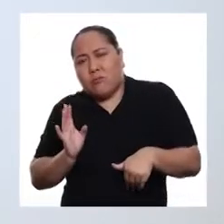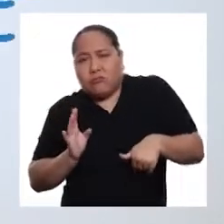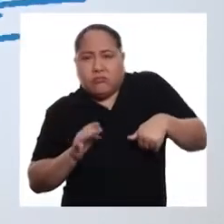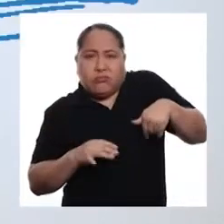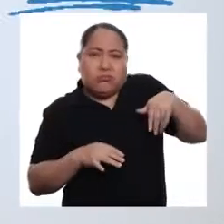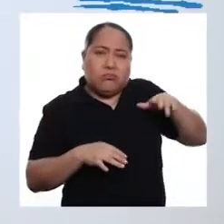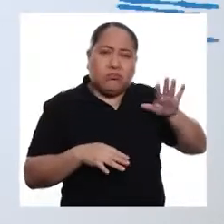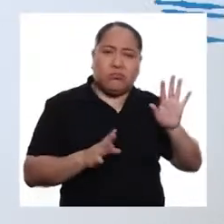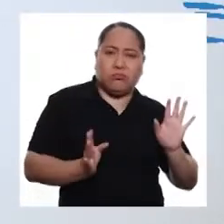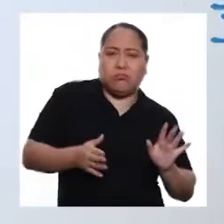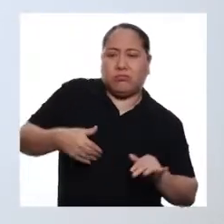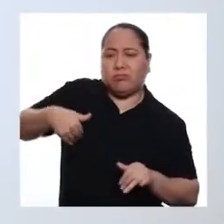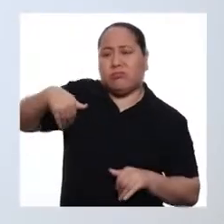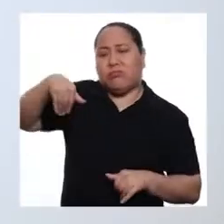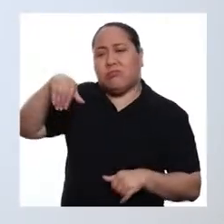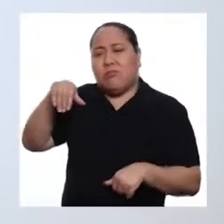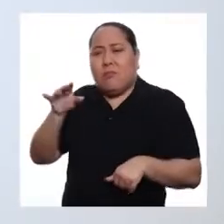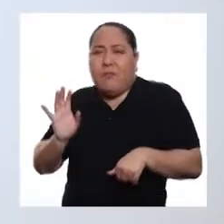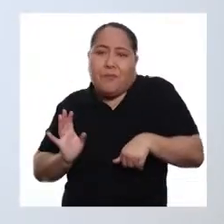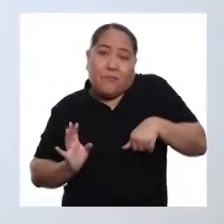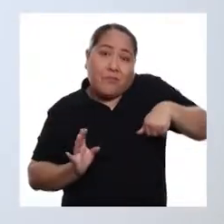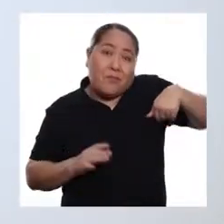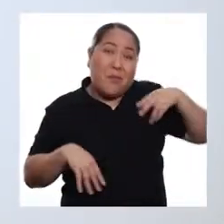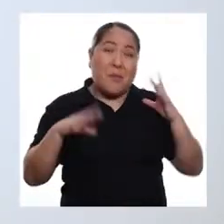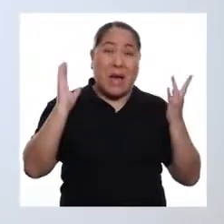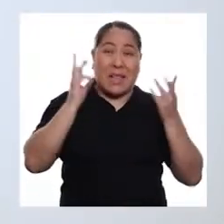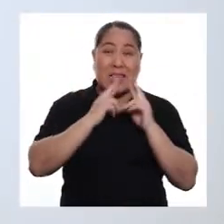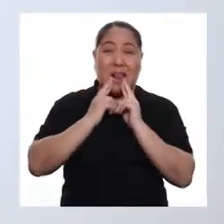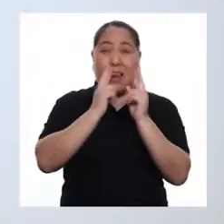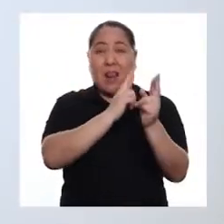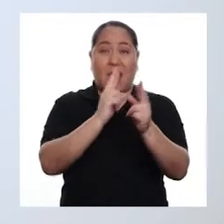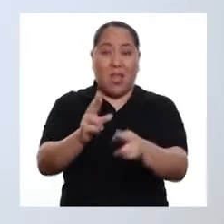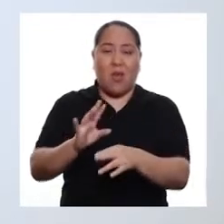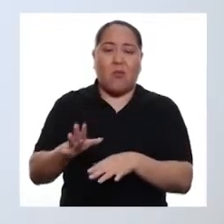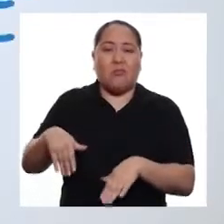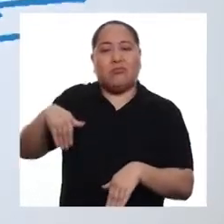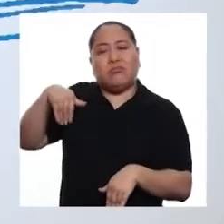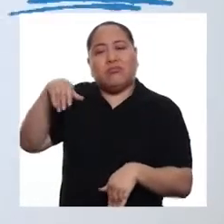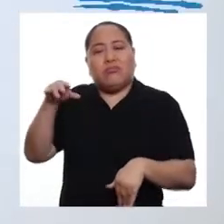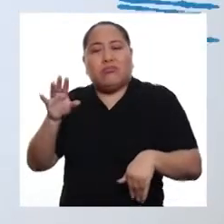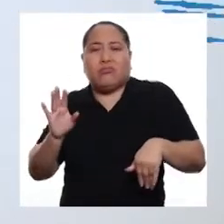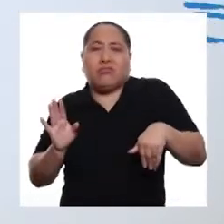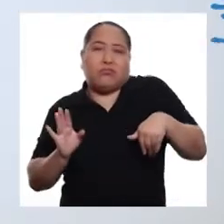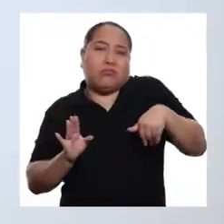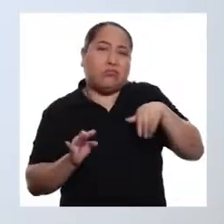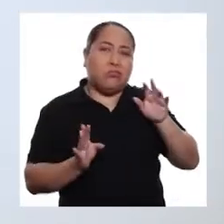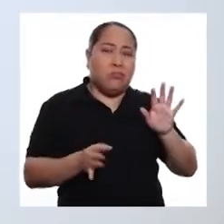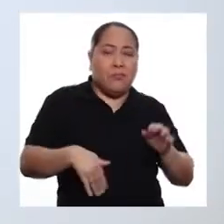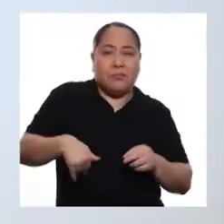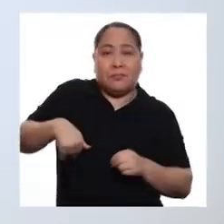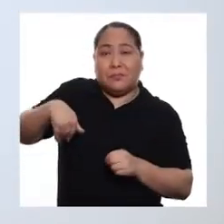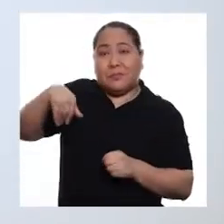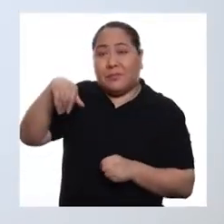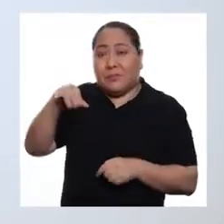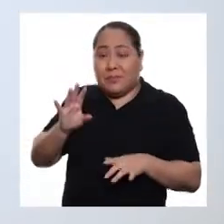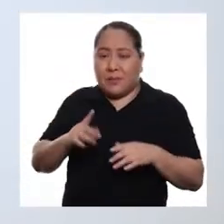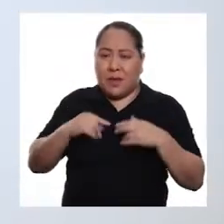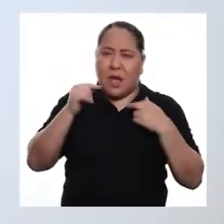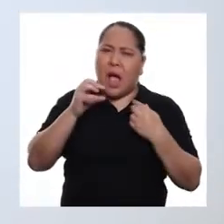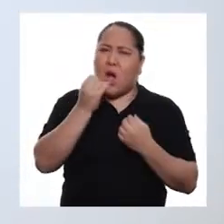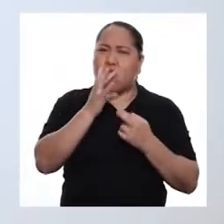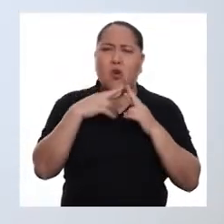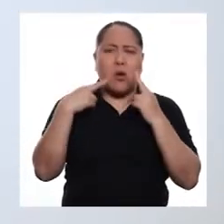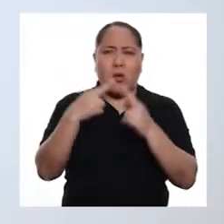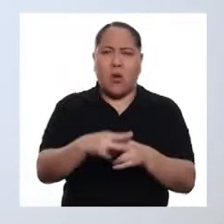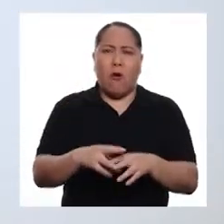al otro. Como si fueran las corrientes de un río. Eso es. Los ríos, de acuerdo a su relieve, pueden ser